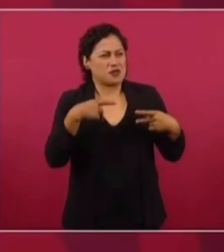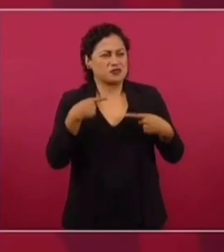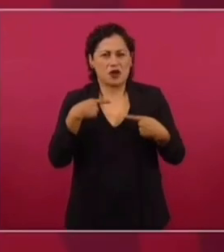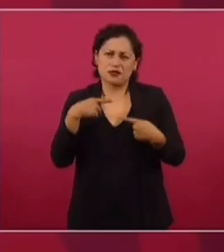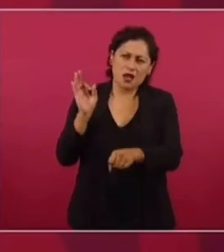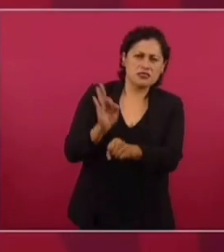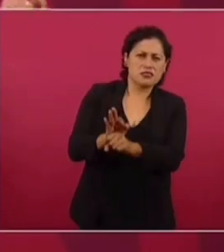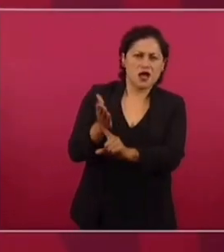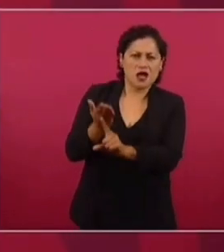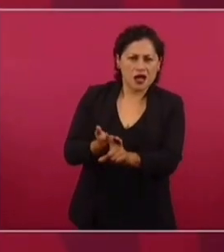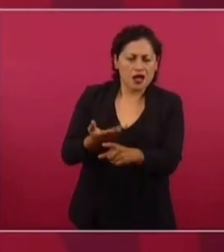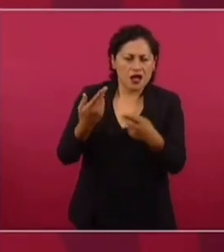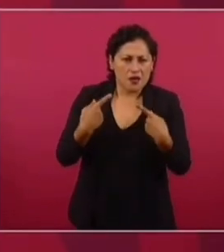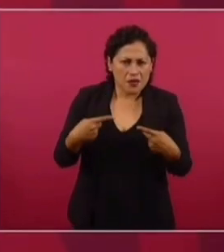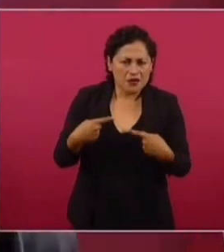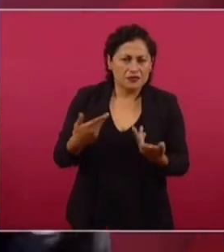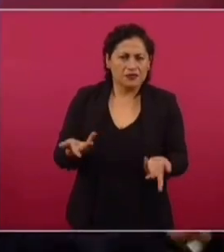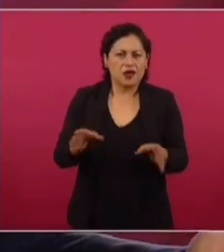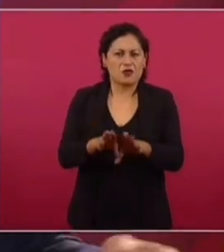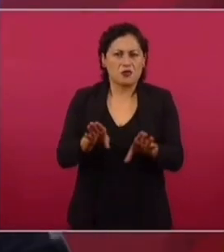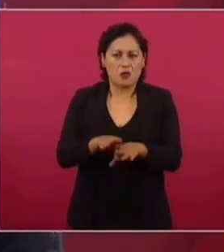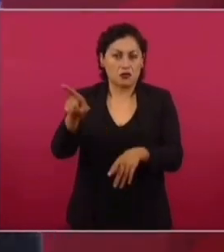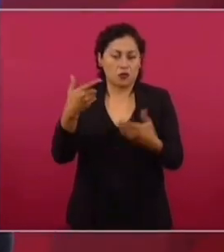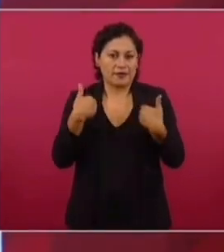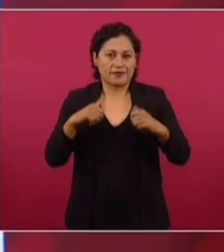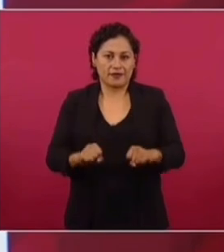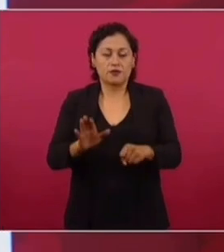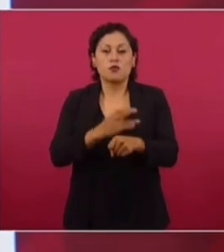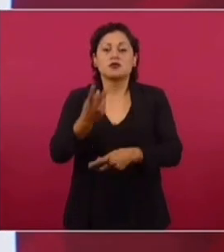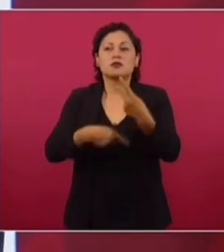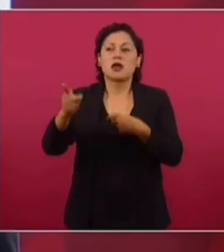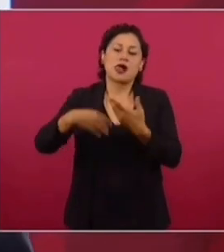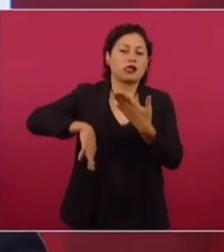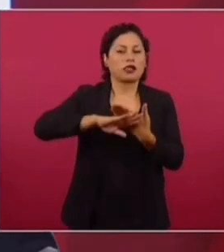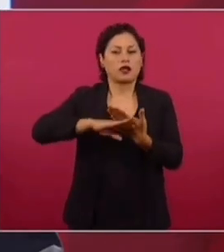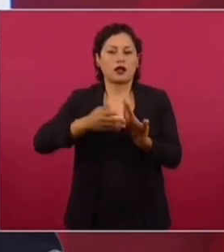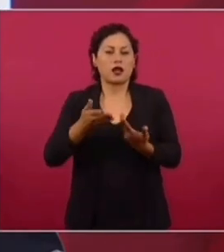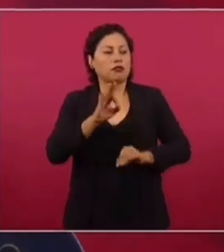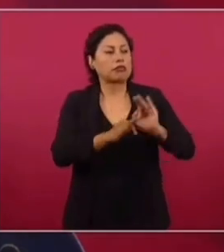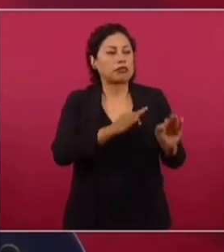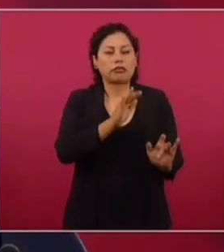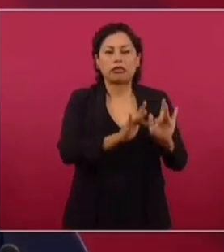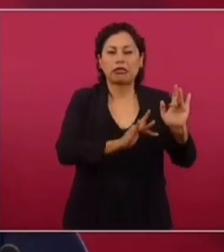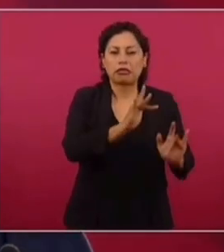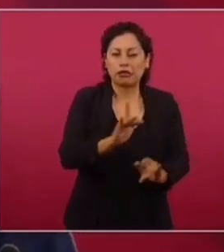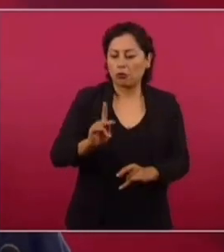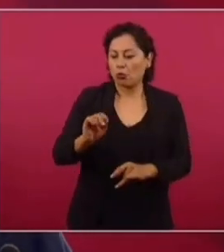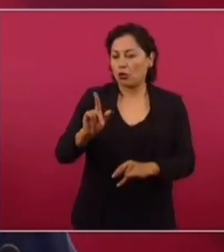Y entonces los calificativos de manera despectiva. Populismo, paternalismo,